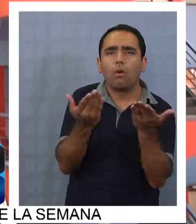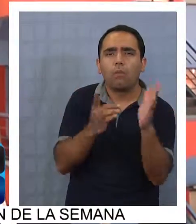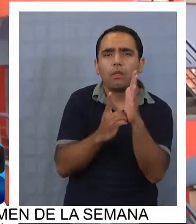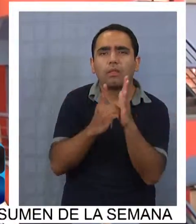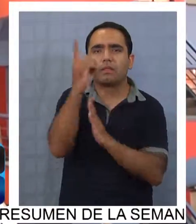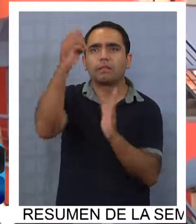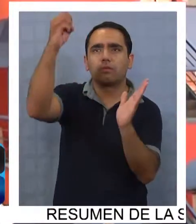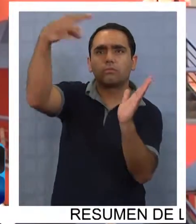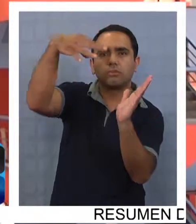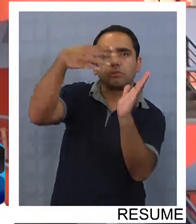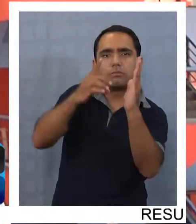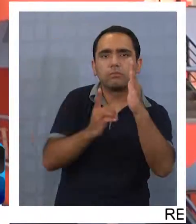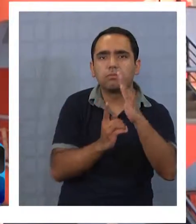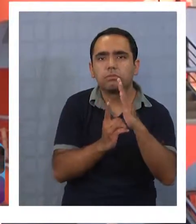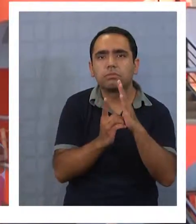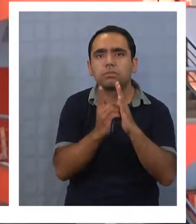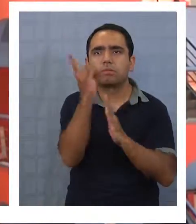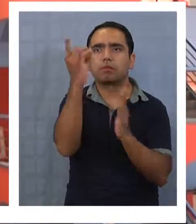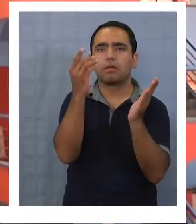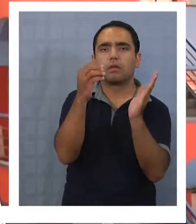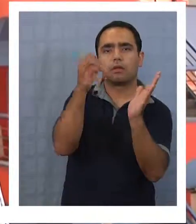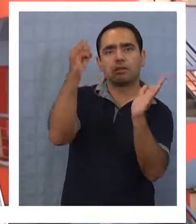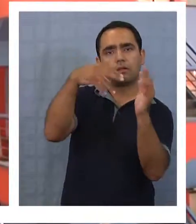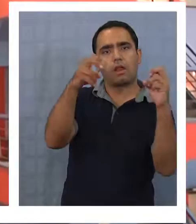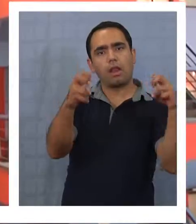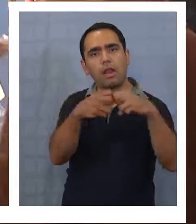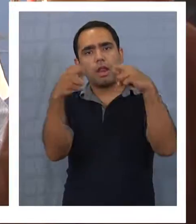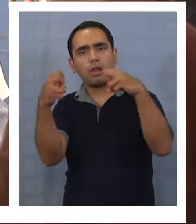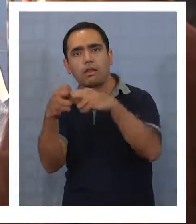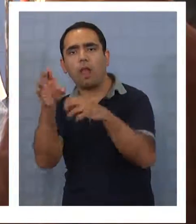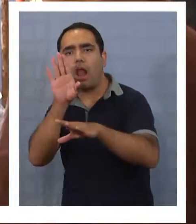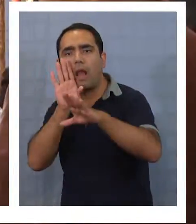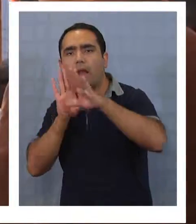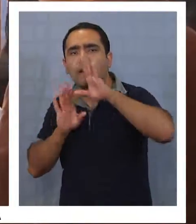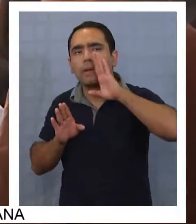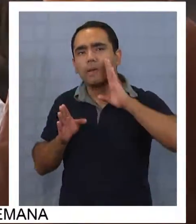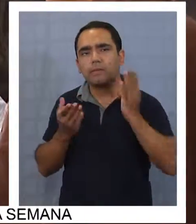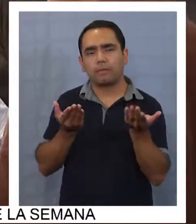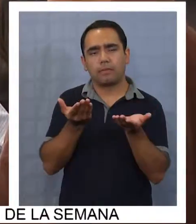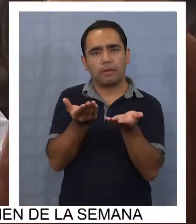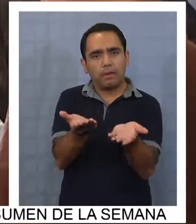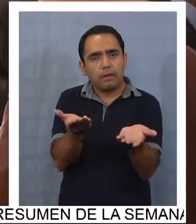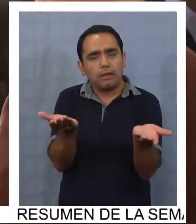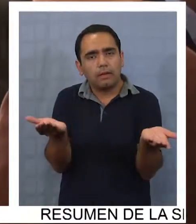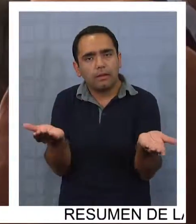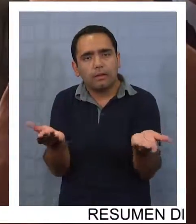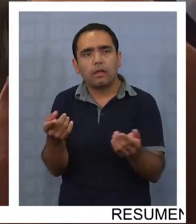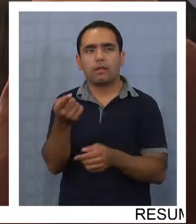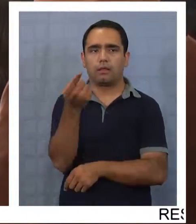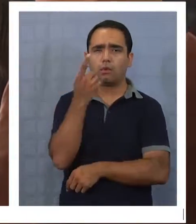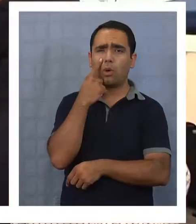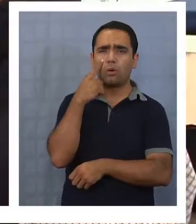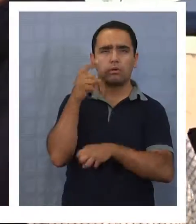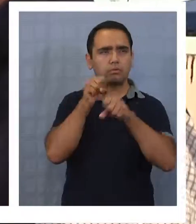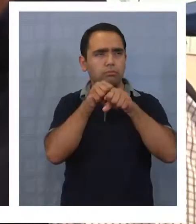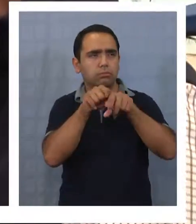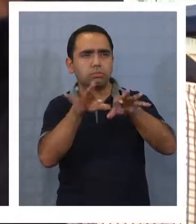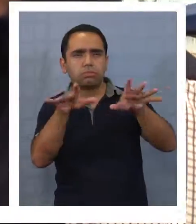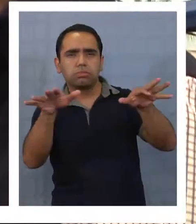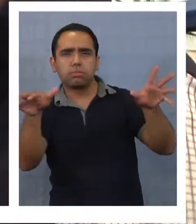tenemos para desarrollar energía solar, energías limpias y ir generando